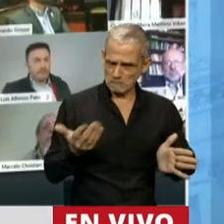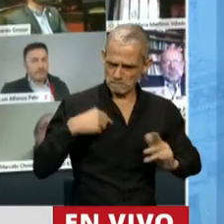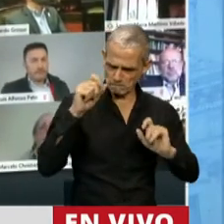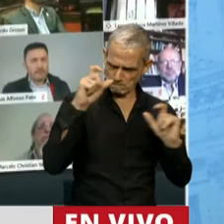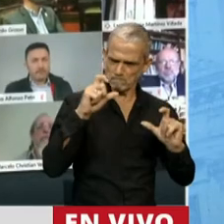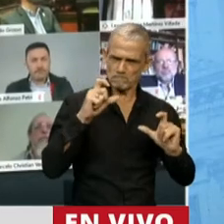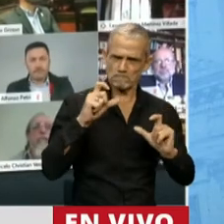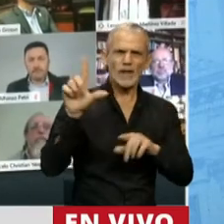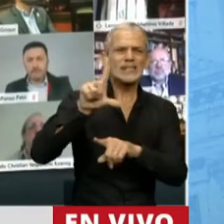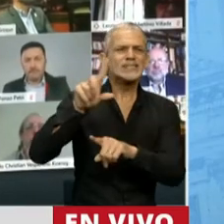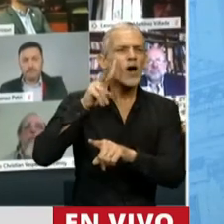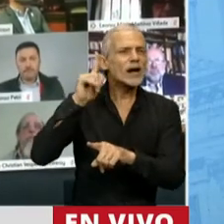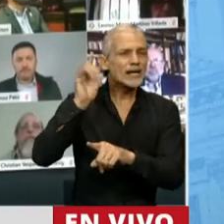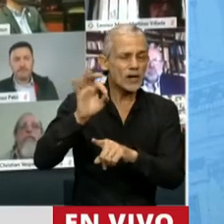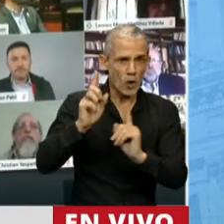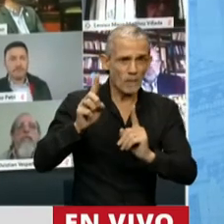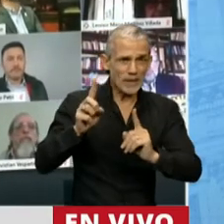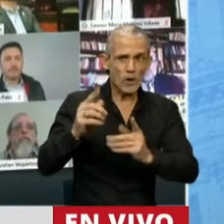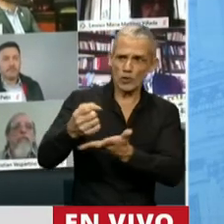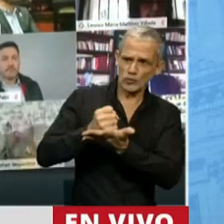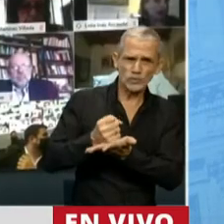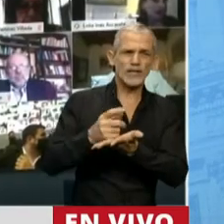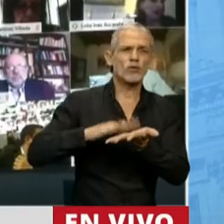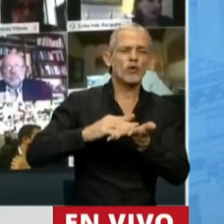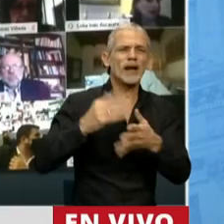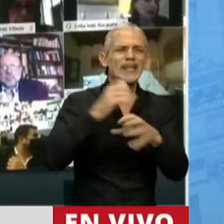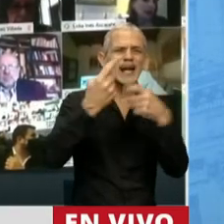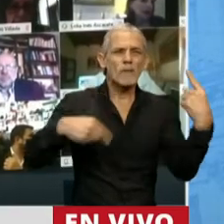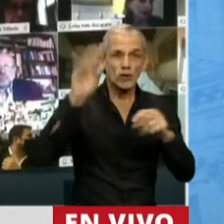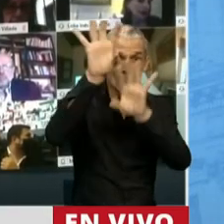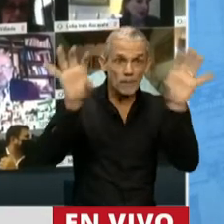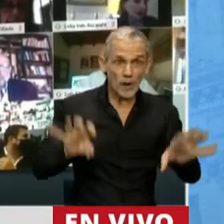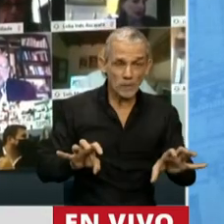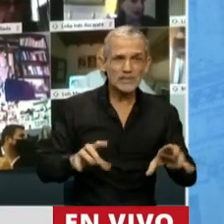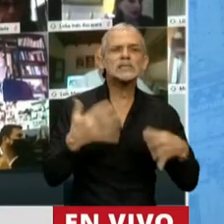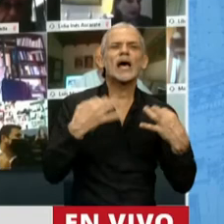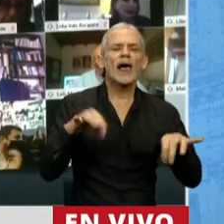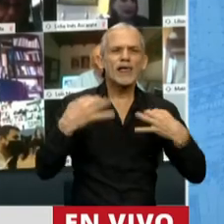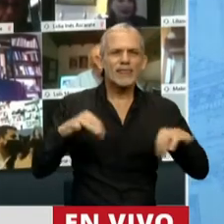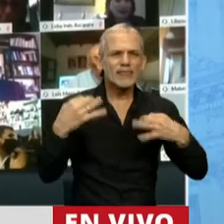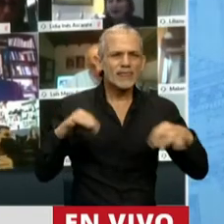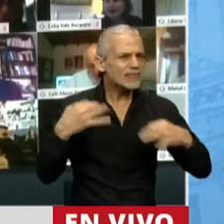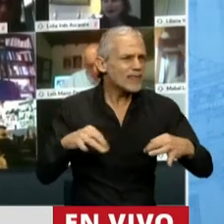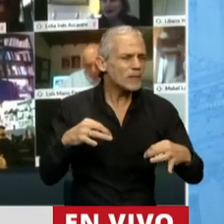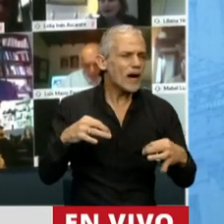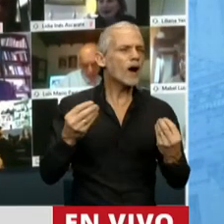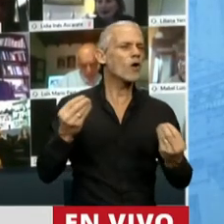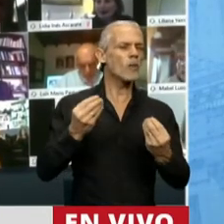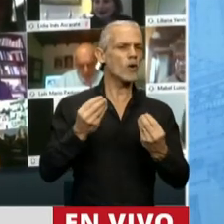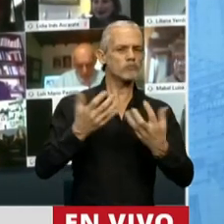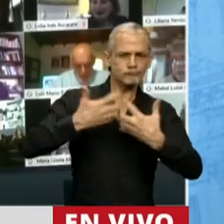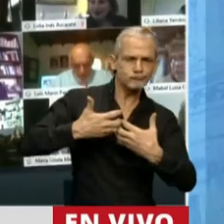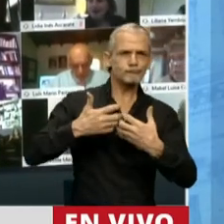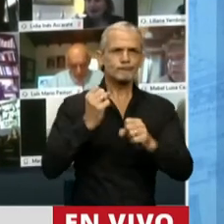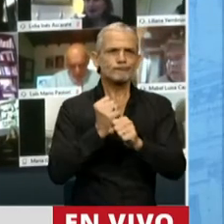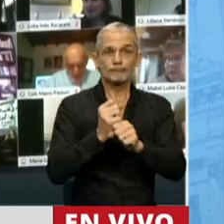el licenciado Rigo nos dijo que el subsidio de transporte en el interior debía ser trabajado